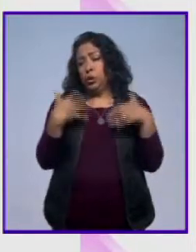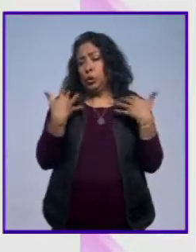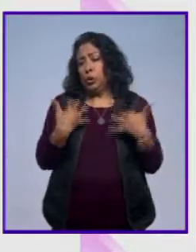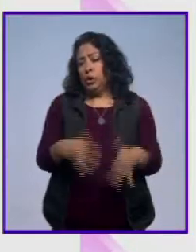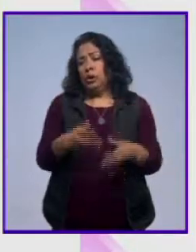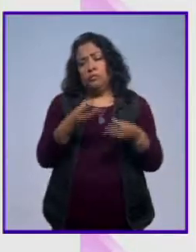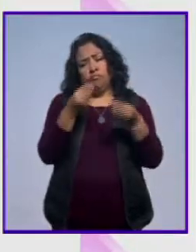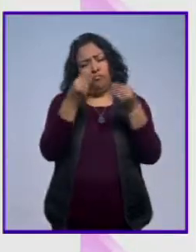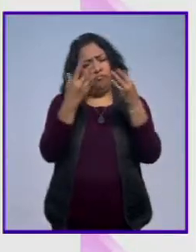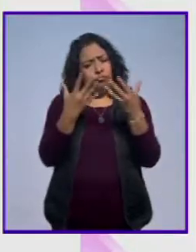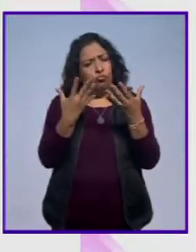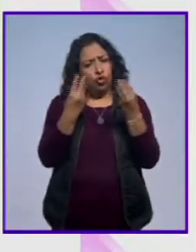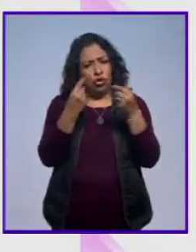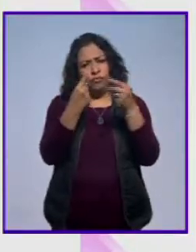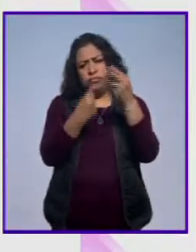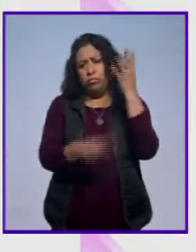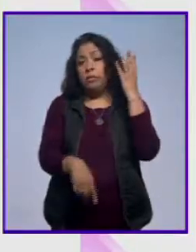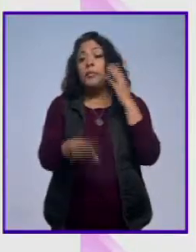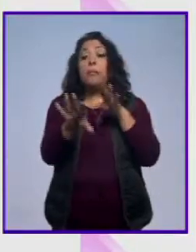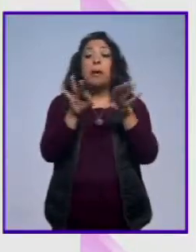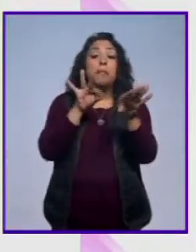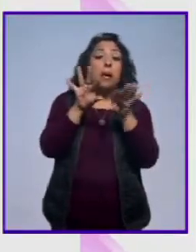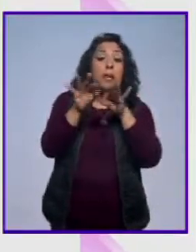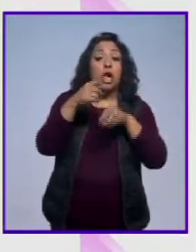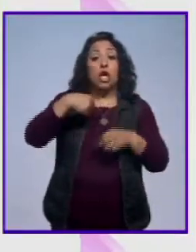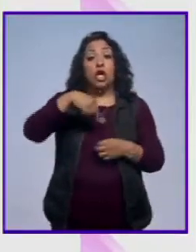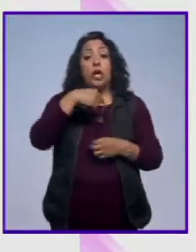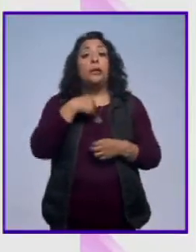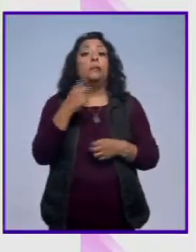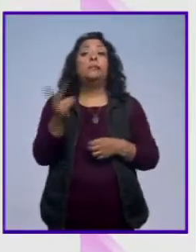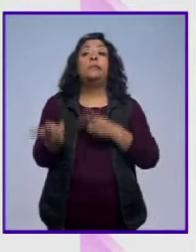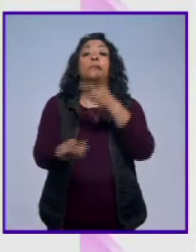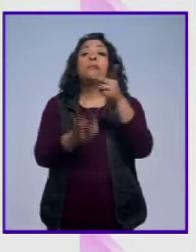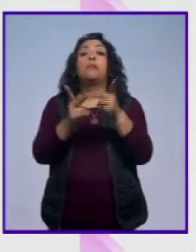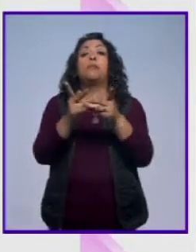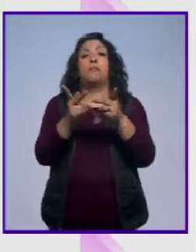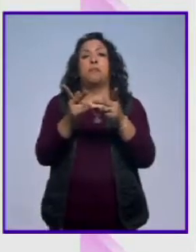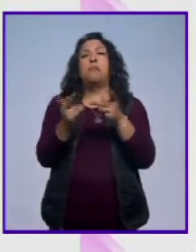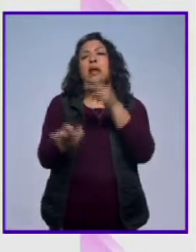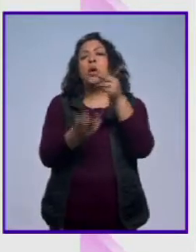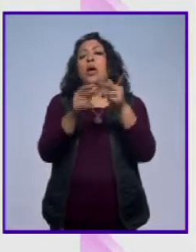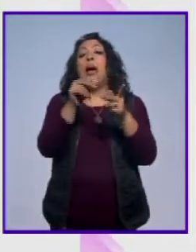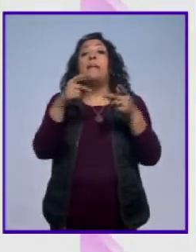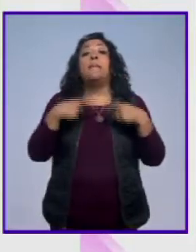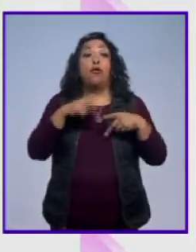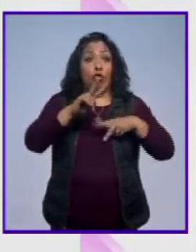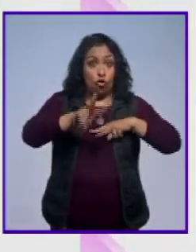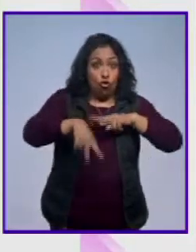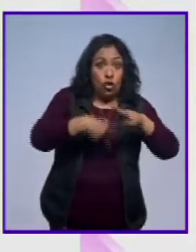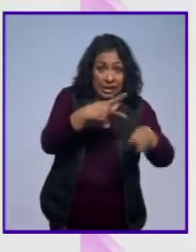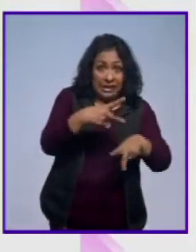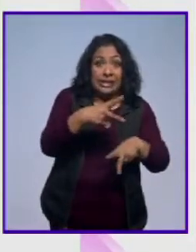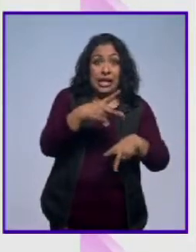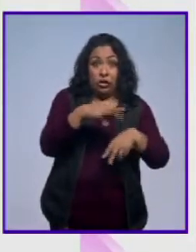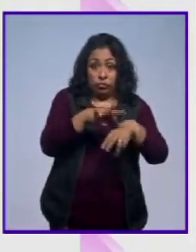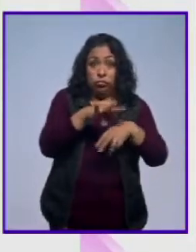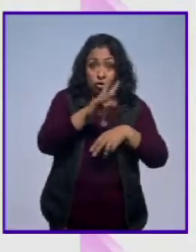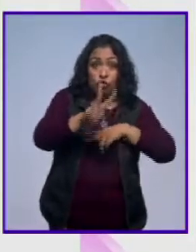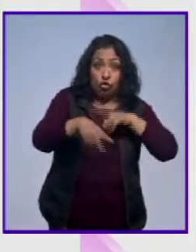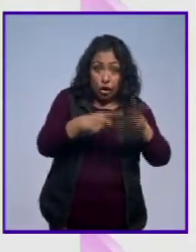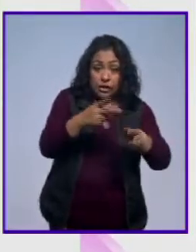varios cientos, de ahí nosotros vamos y le preguntamos al ciudadano que haya asistido en vivo,